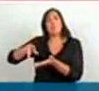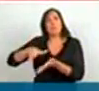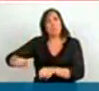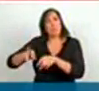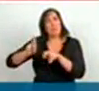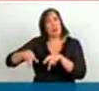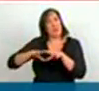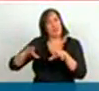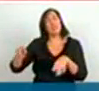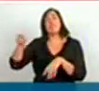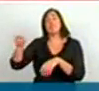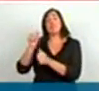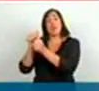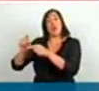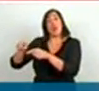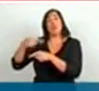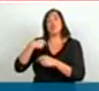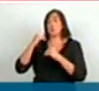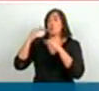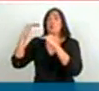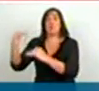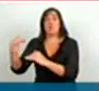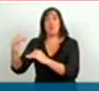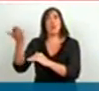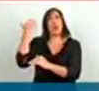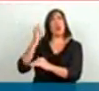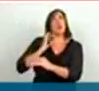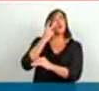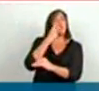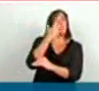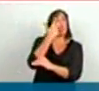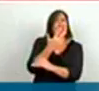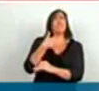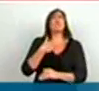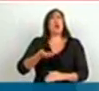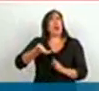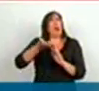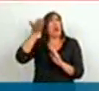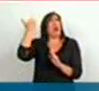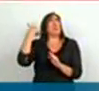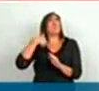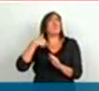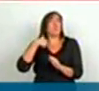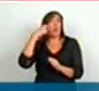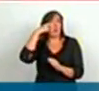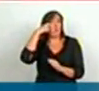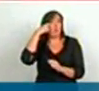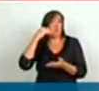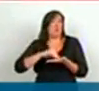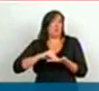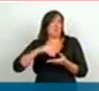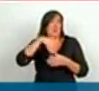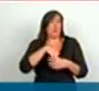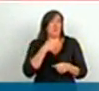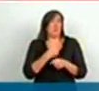Precisamente la política de subsidios que llevamos a cabo desde el año 2003. Yo era diputada y senadora, como todos ustedes, y